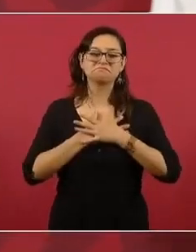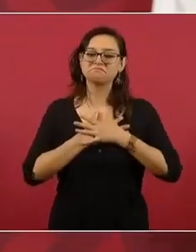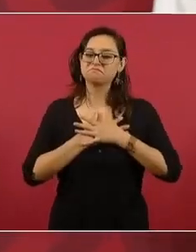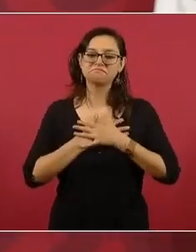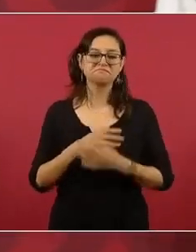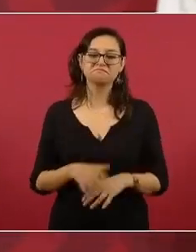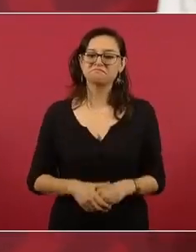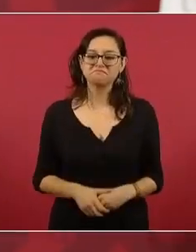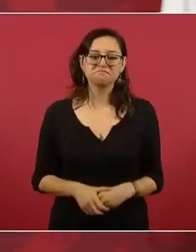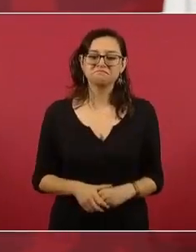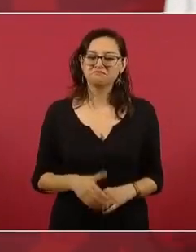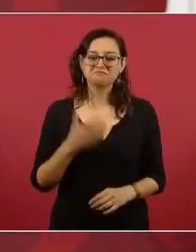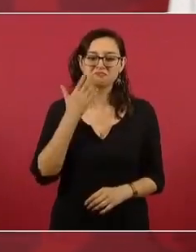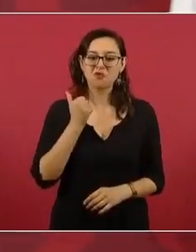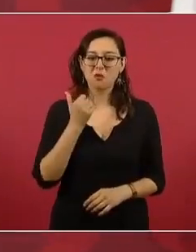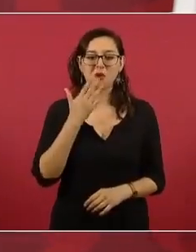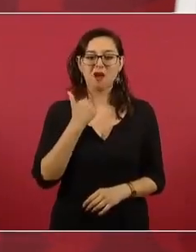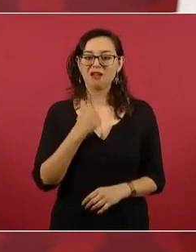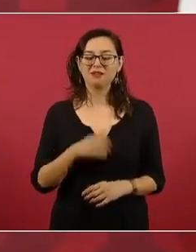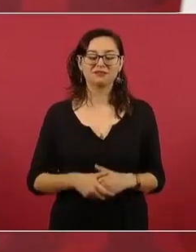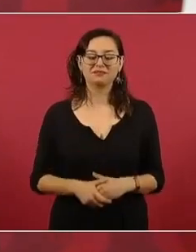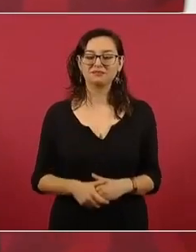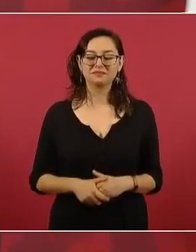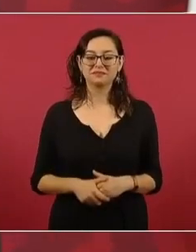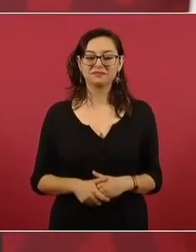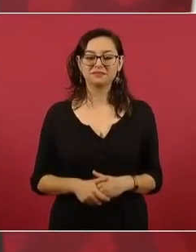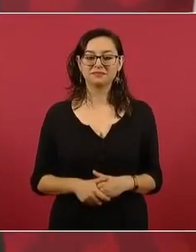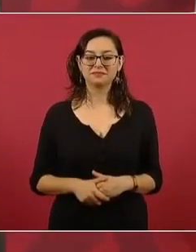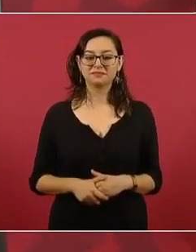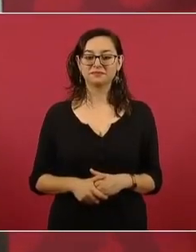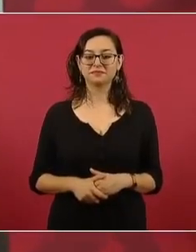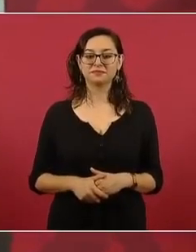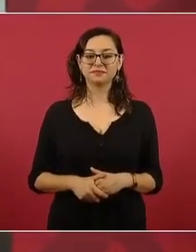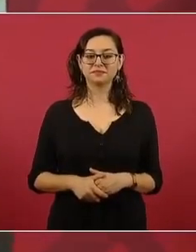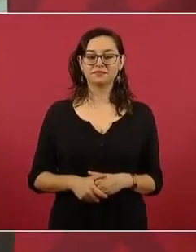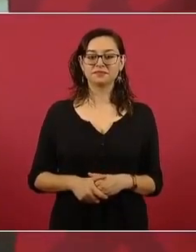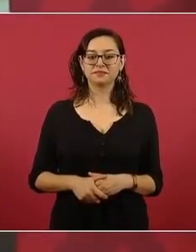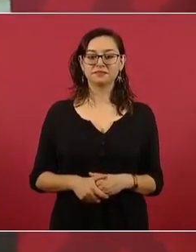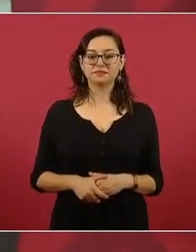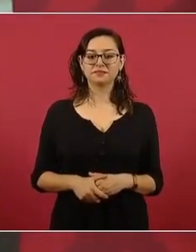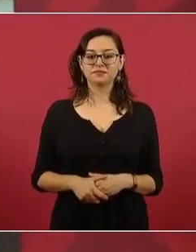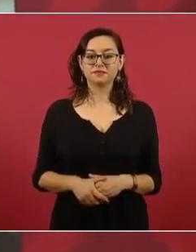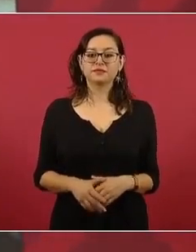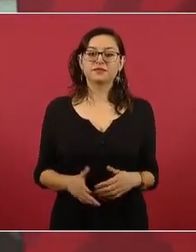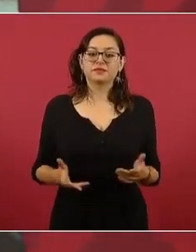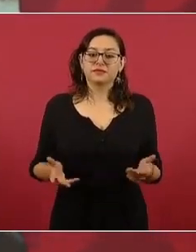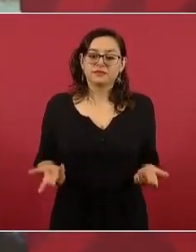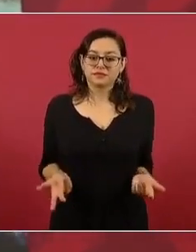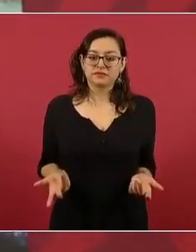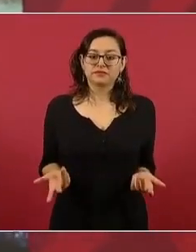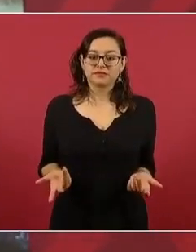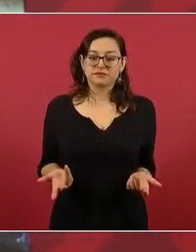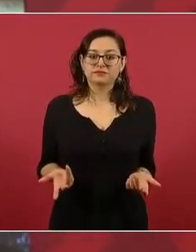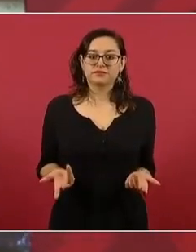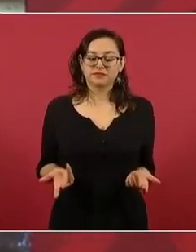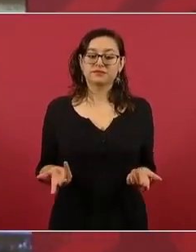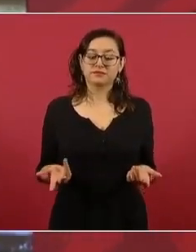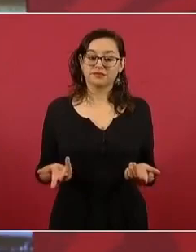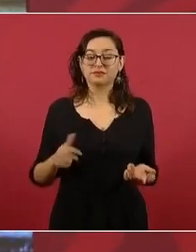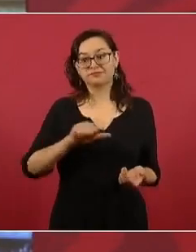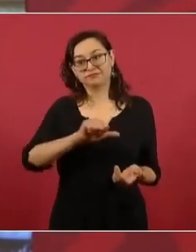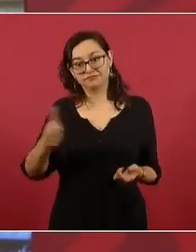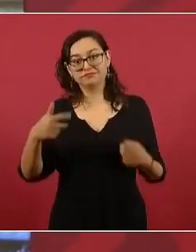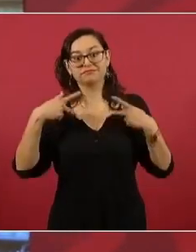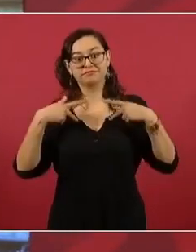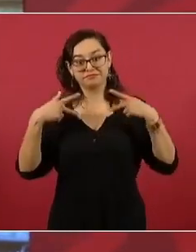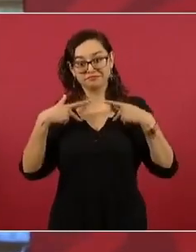amor al pueblo, y hay quienes también le tienen mucho amor al